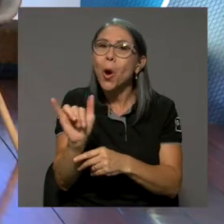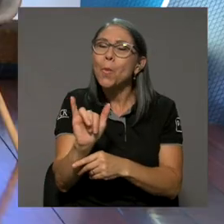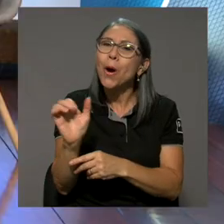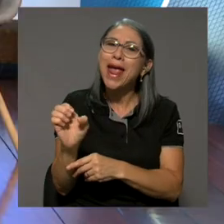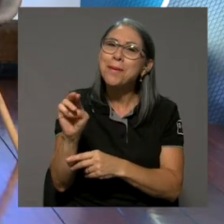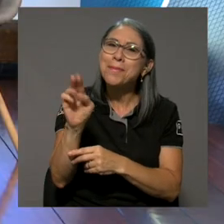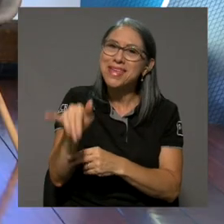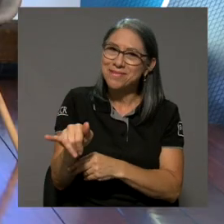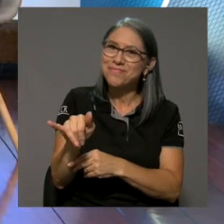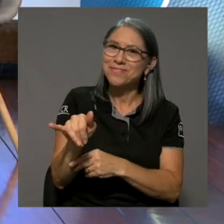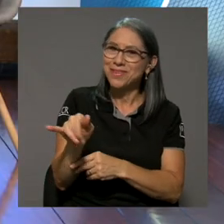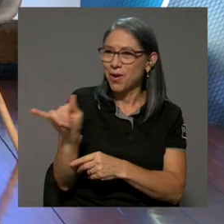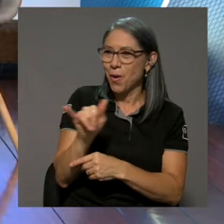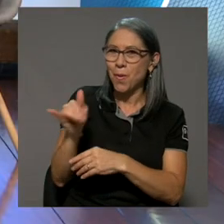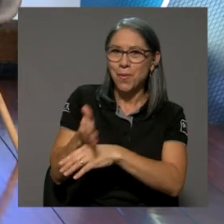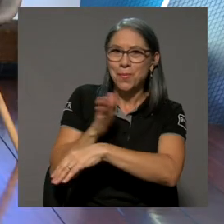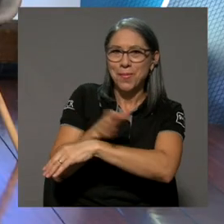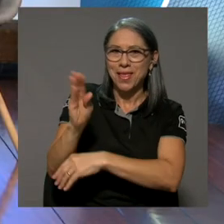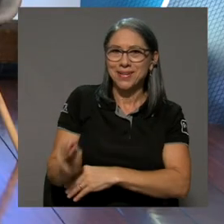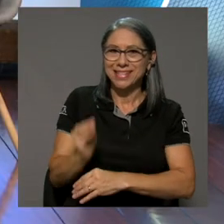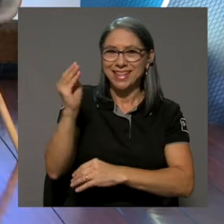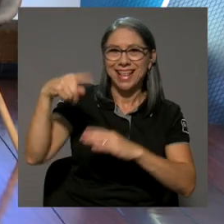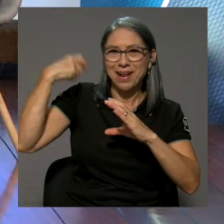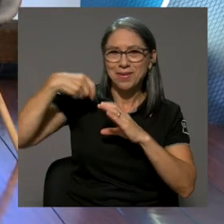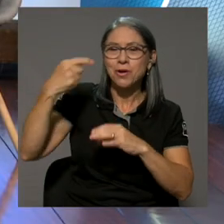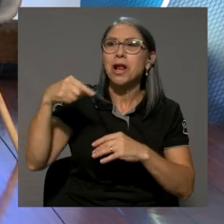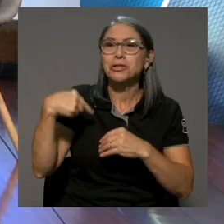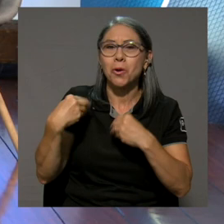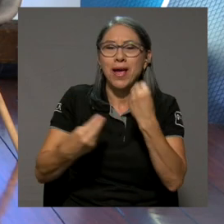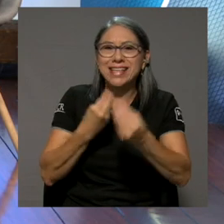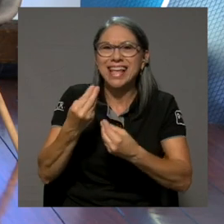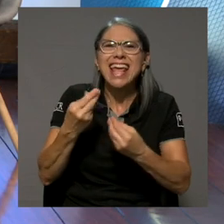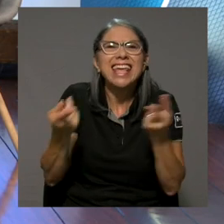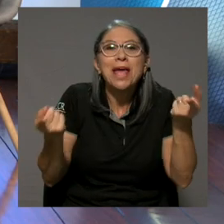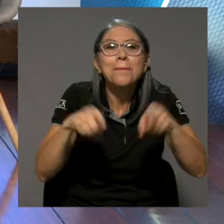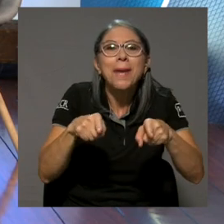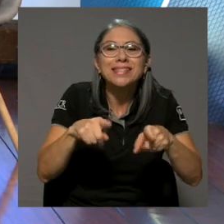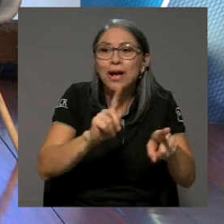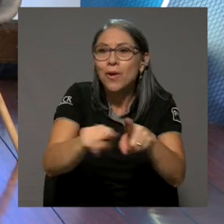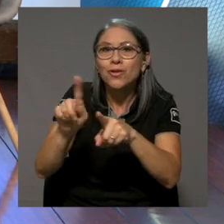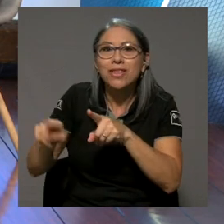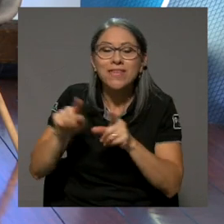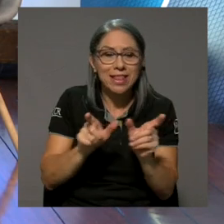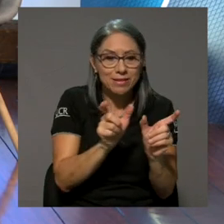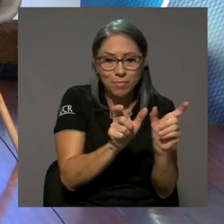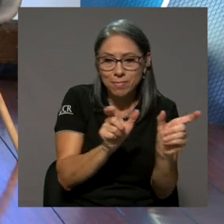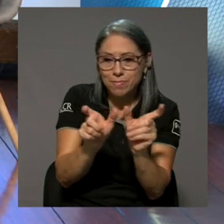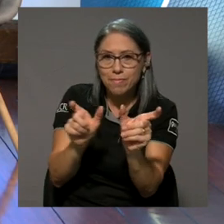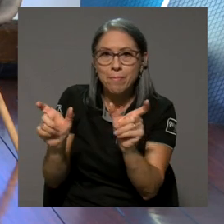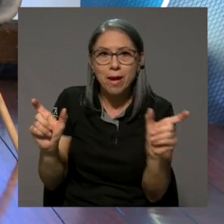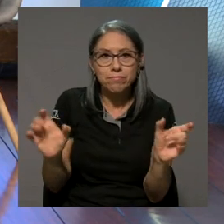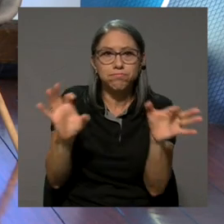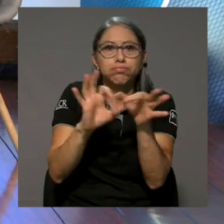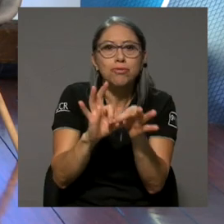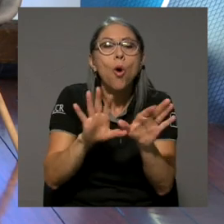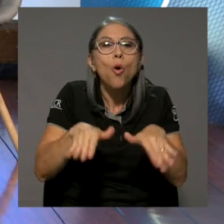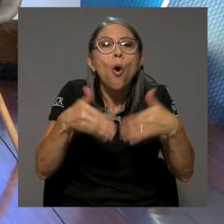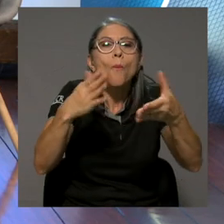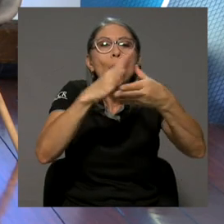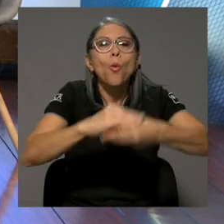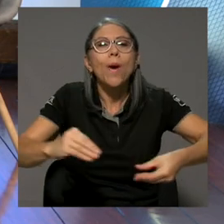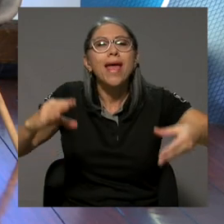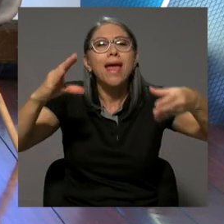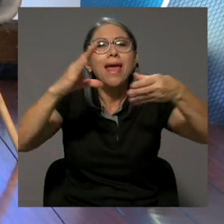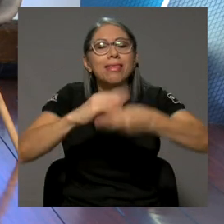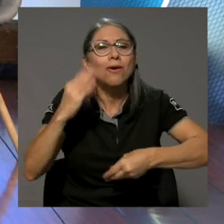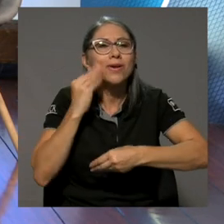a ver cómo se puede, qué pasa cuando tú juntas varios planos, cómo se cuenta una historia.